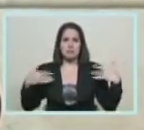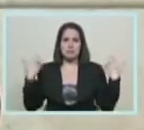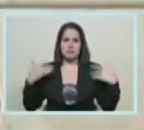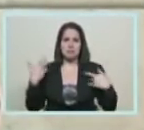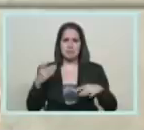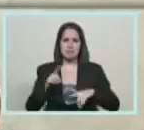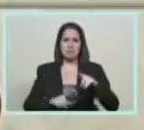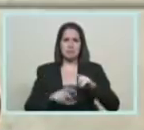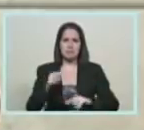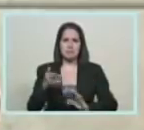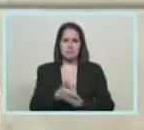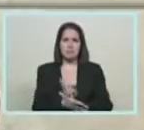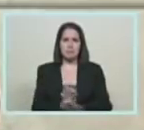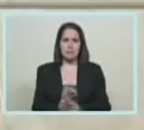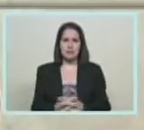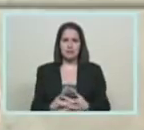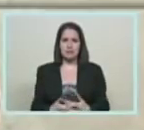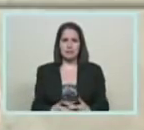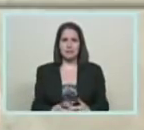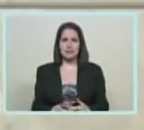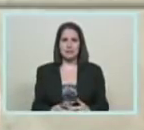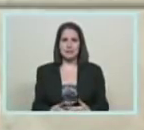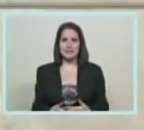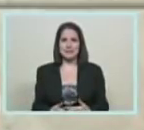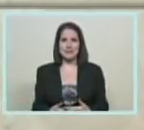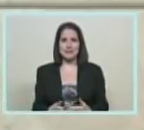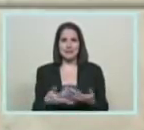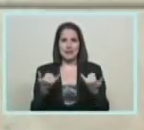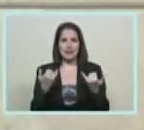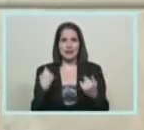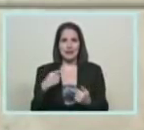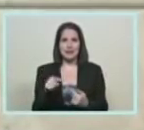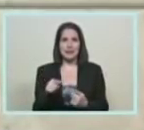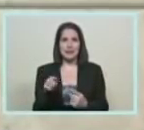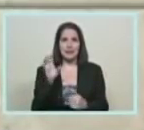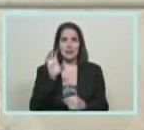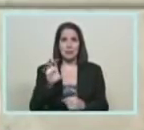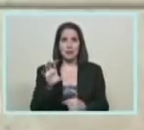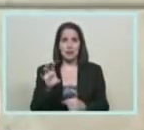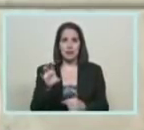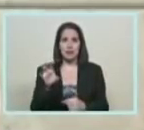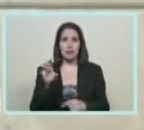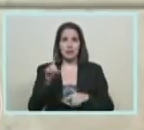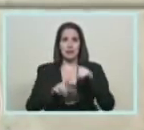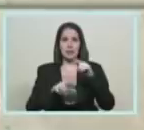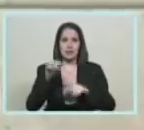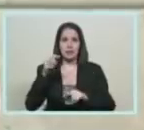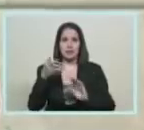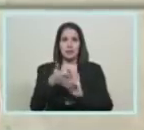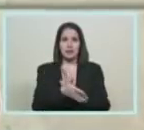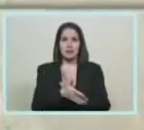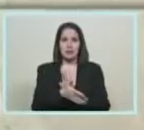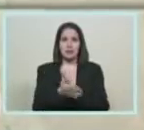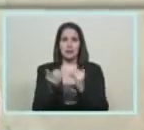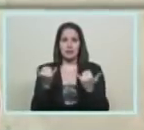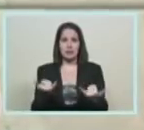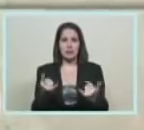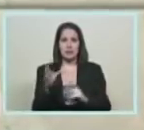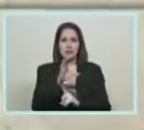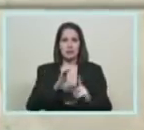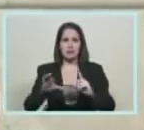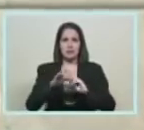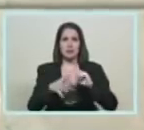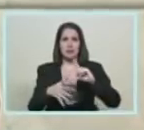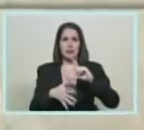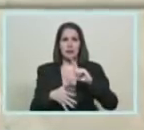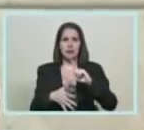contenido que tiene nuestra patria, pudiéramos decir nuestra cultura, la cultura latinoamericana